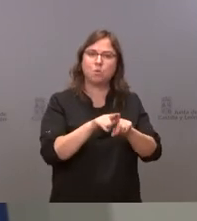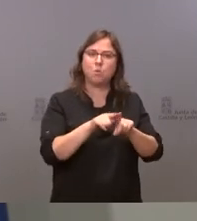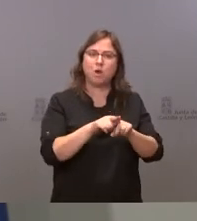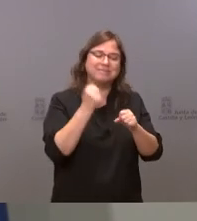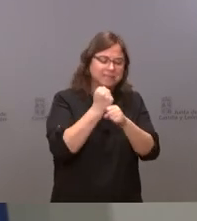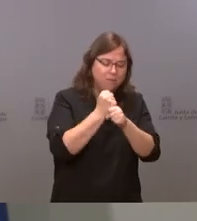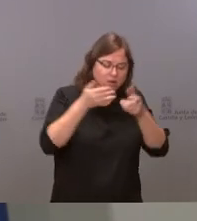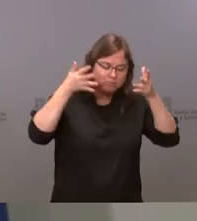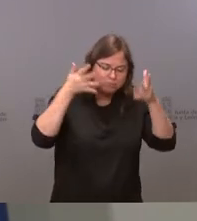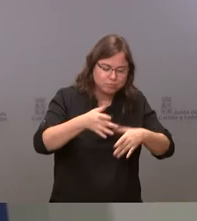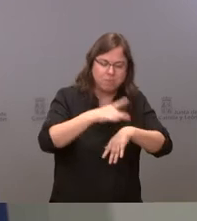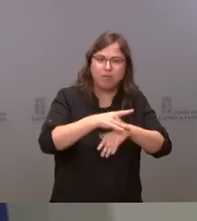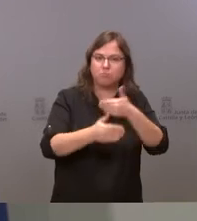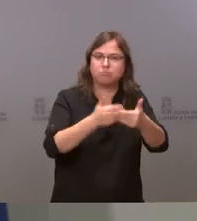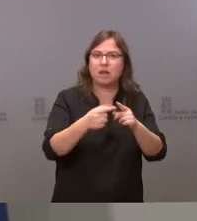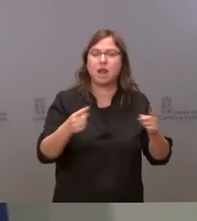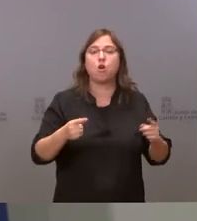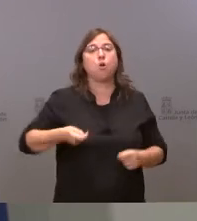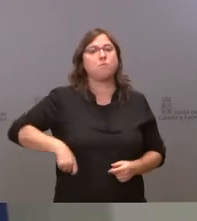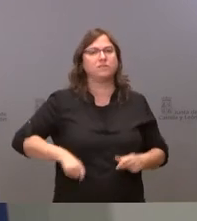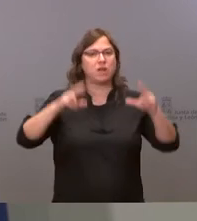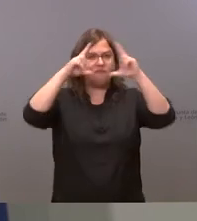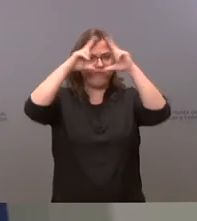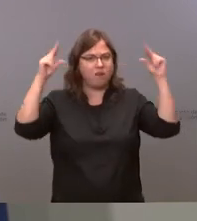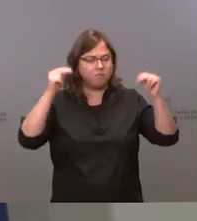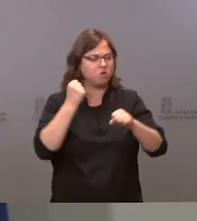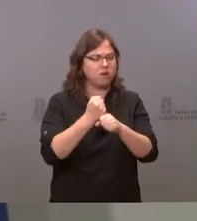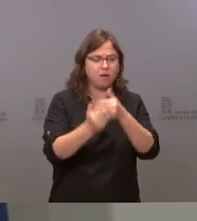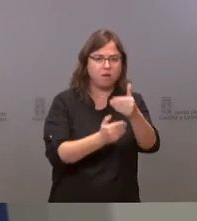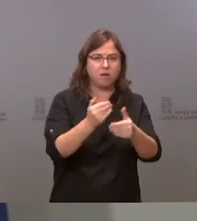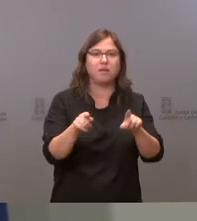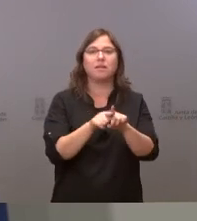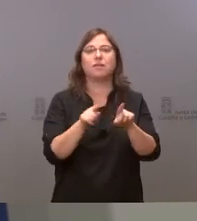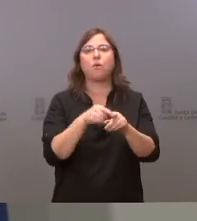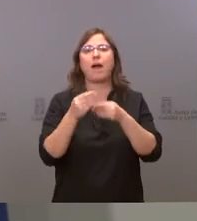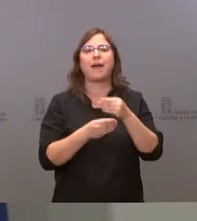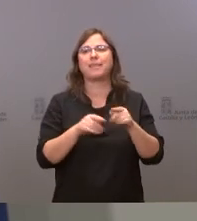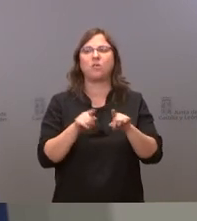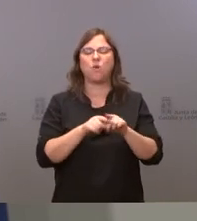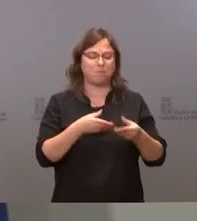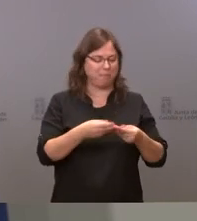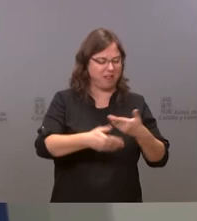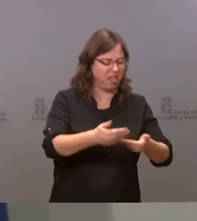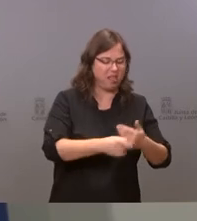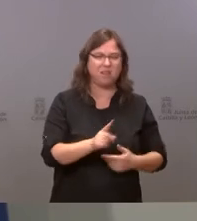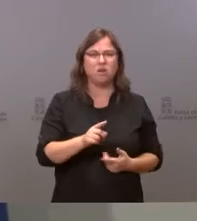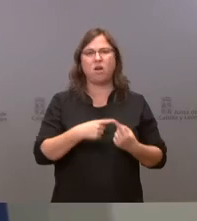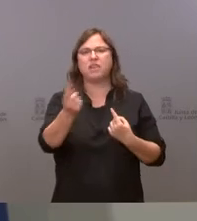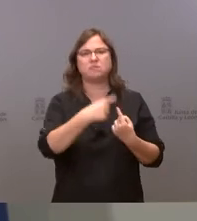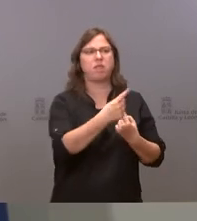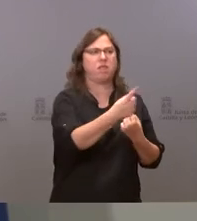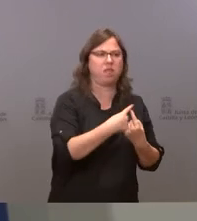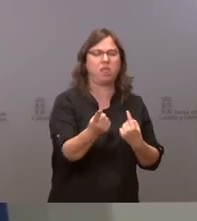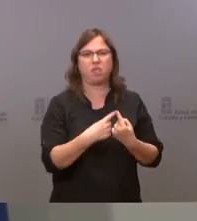su trabajo que tengamos al personal de enfermería haciendo su trabajo y que no los tengamos haciendo tareas burocráticas o desplazamientos hacia